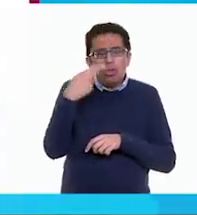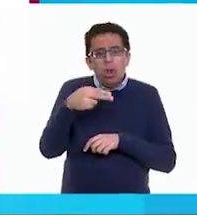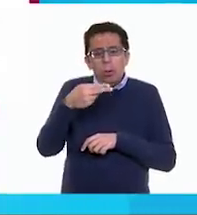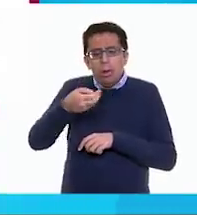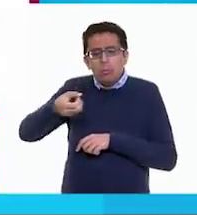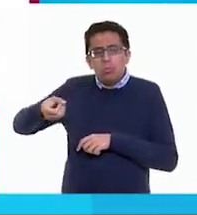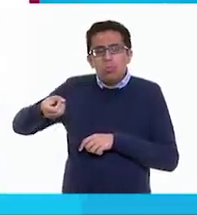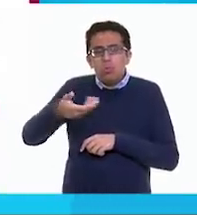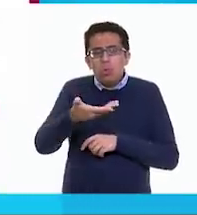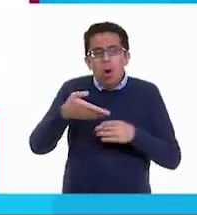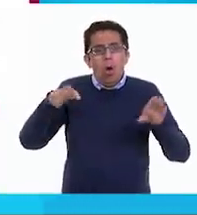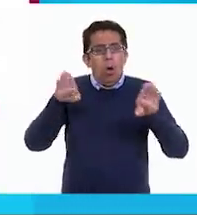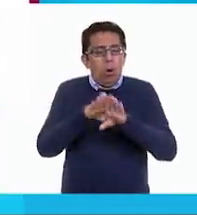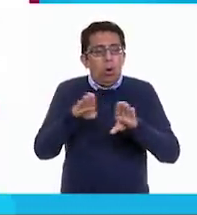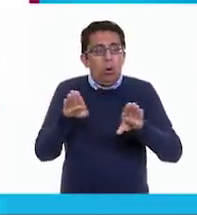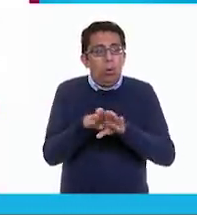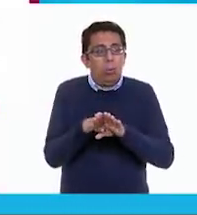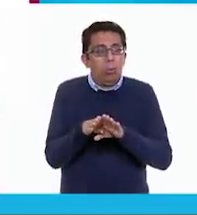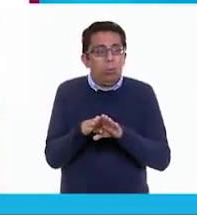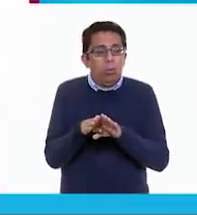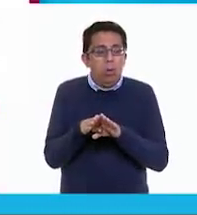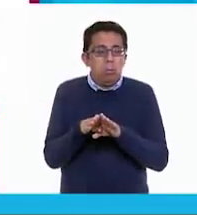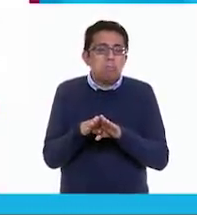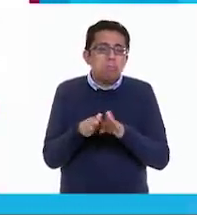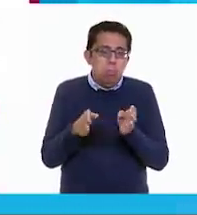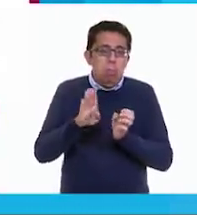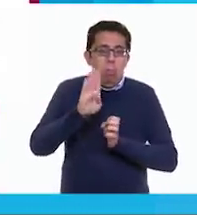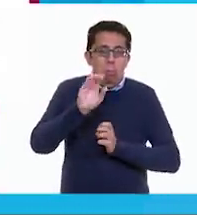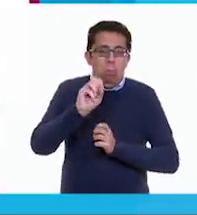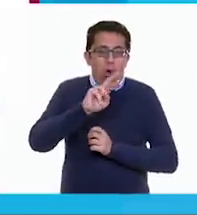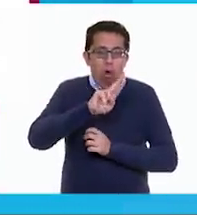los borregos. Borregos. Bueno, tenemos borregos. Sí.